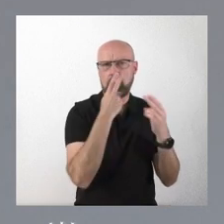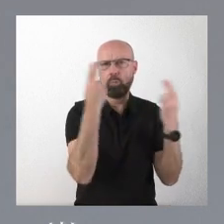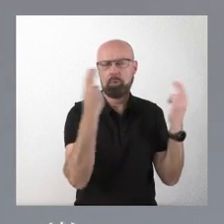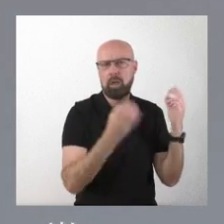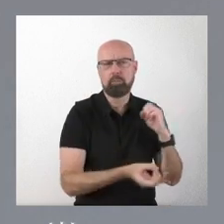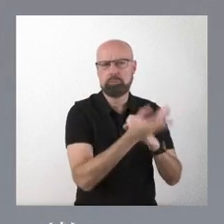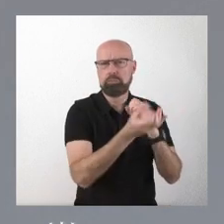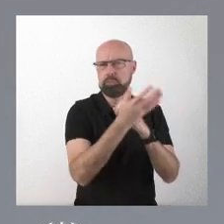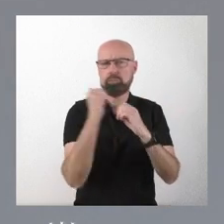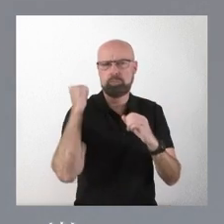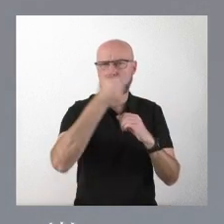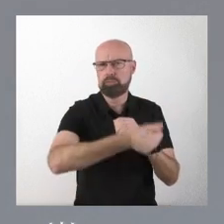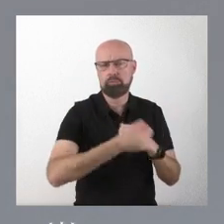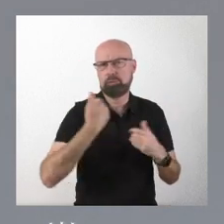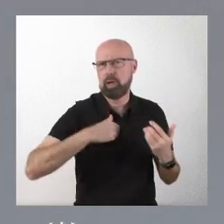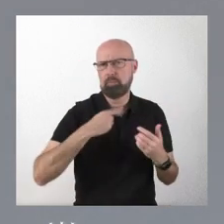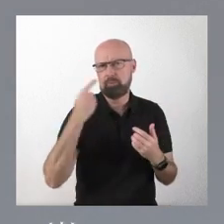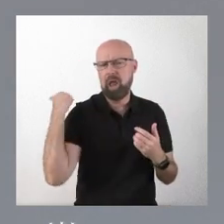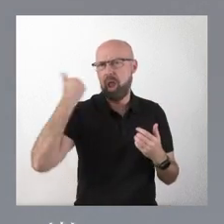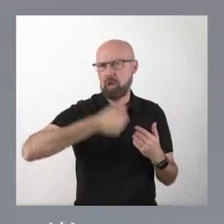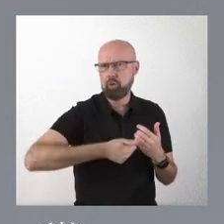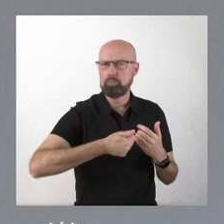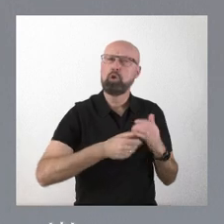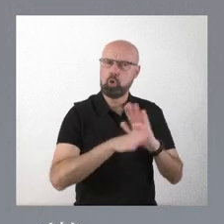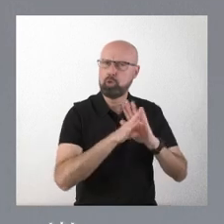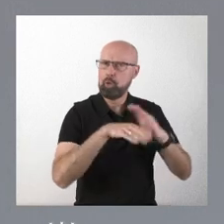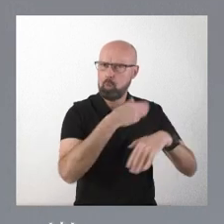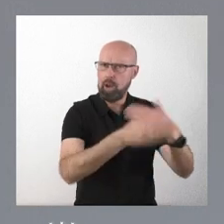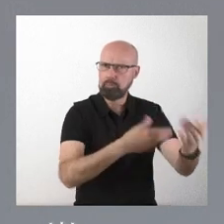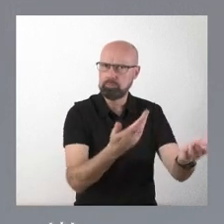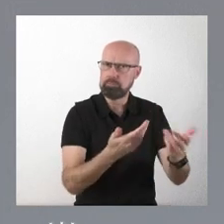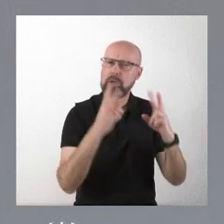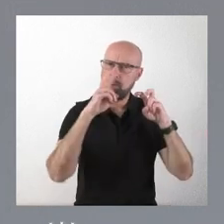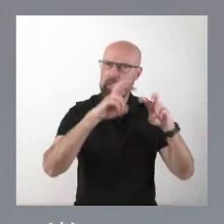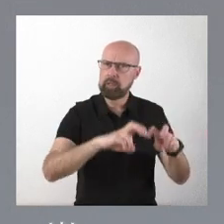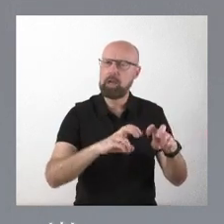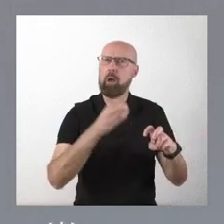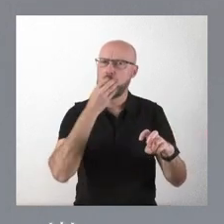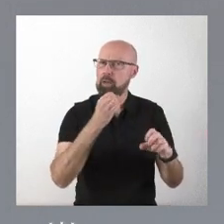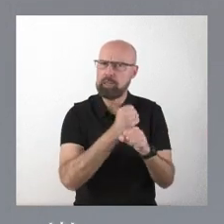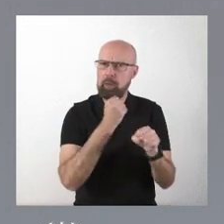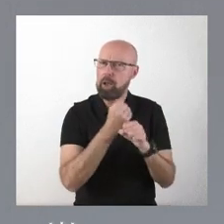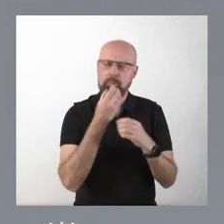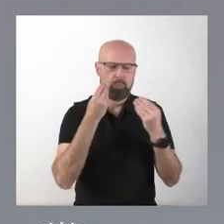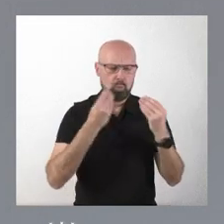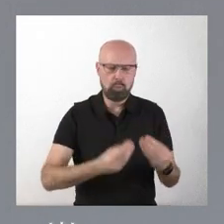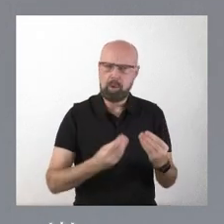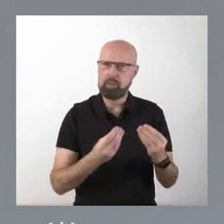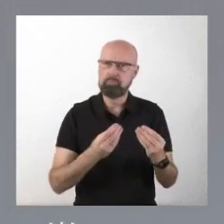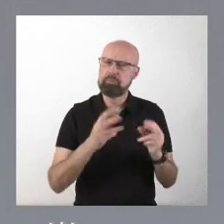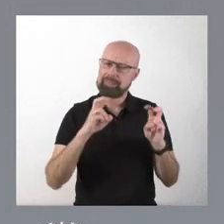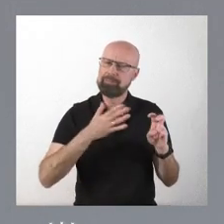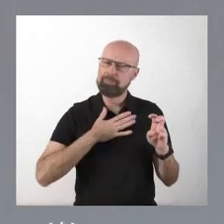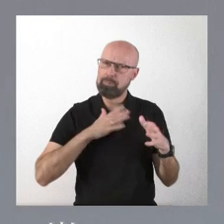hace muchos años y siguen saliendo. Se investiga y se trabaja muy bien en nuestro patrimonio.